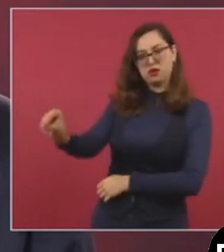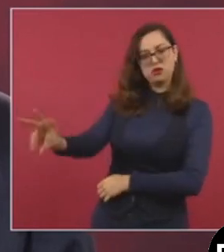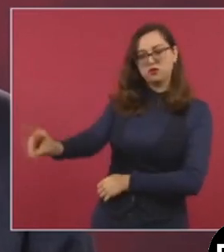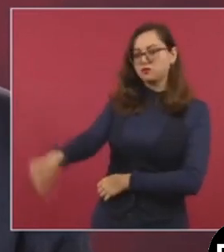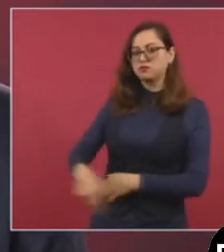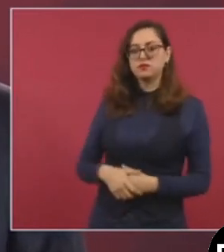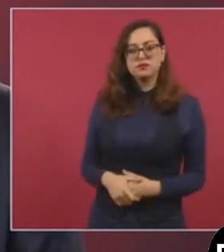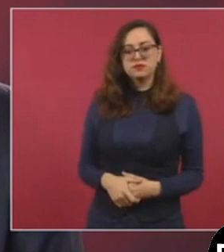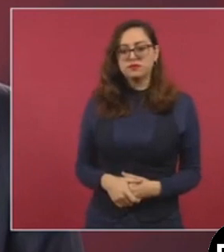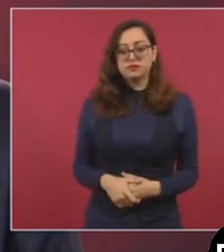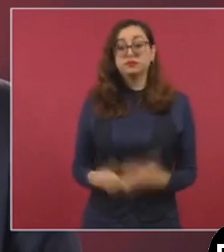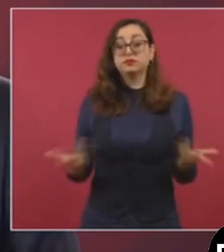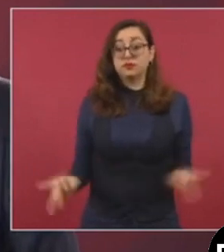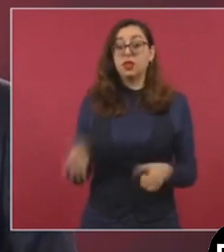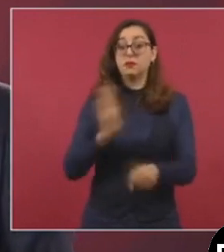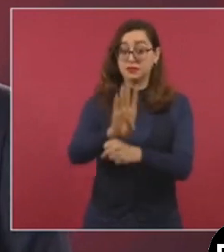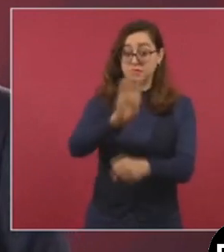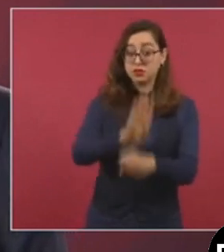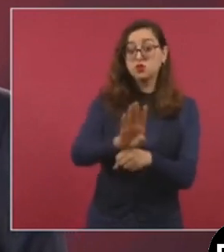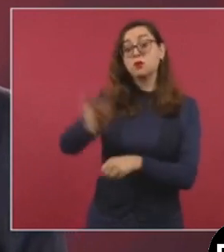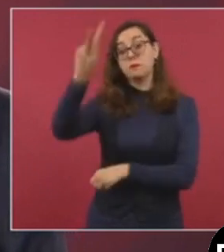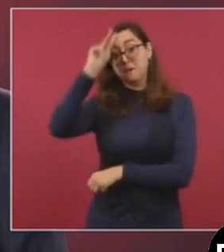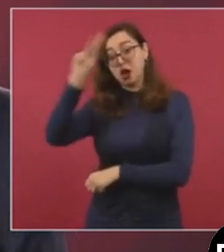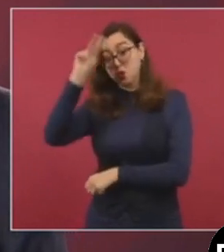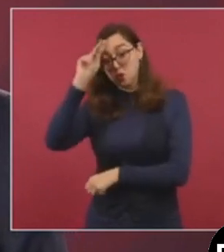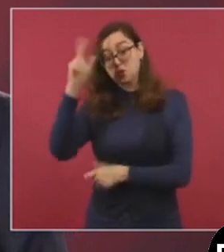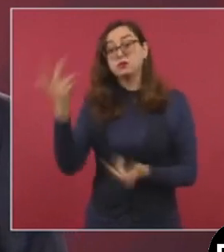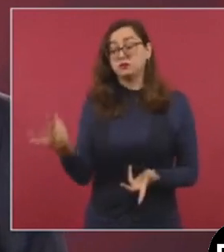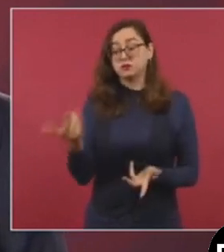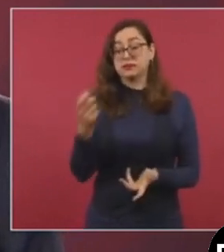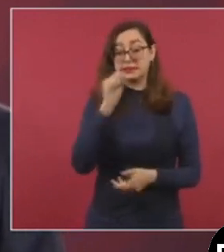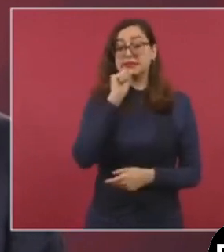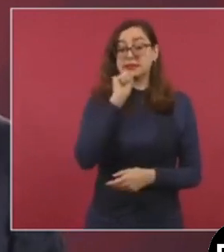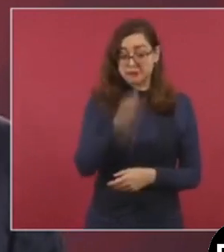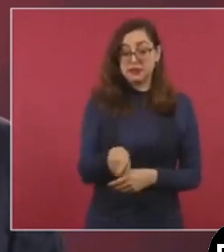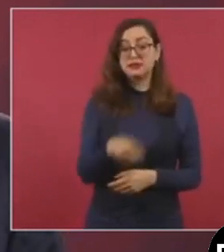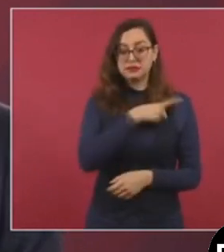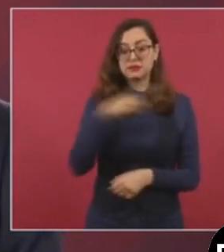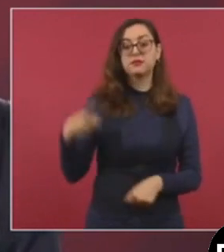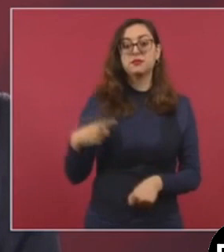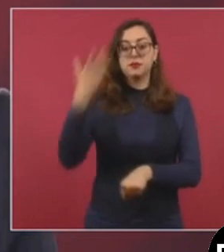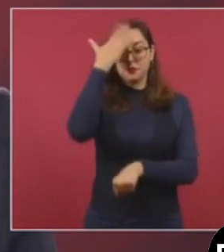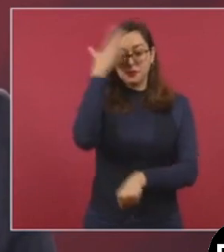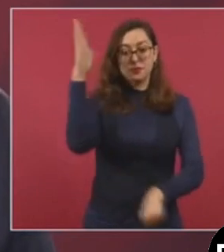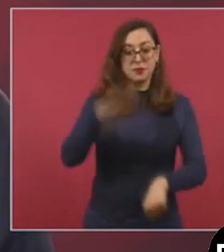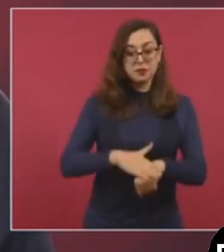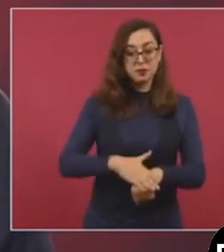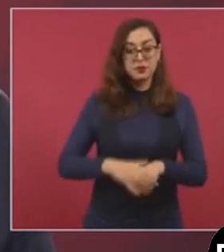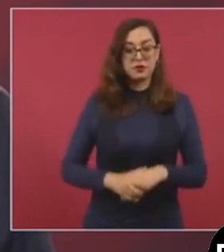Entonces, no es sólo Brasil, es también Perú, que no se olvide, porque cuando sucedió lo del Perú